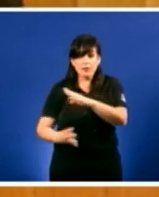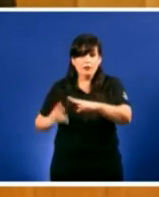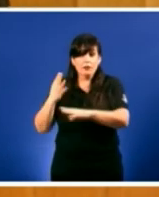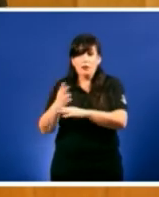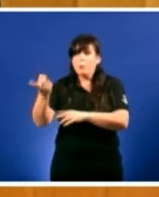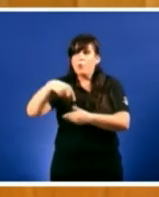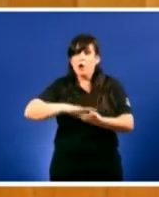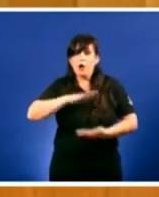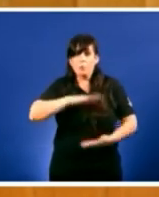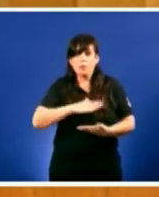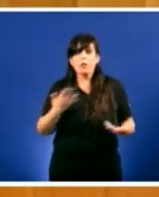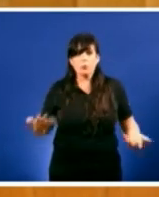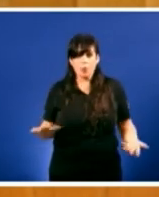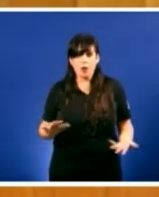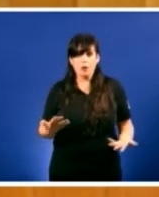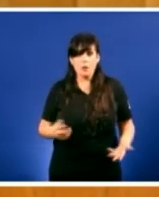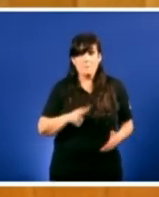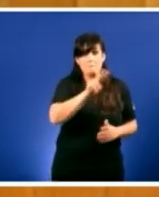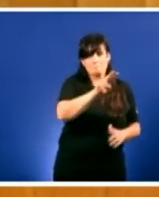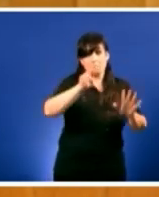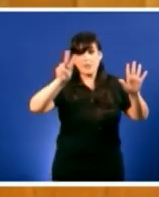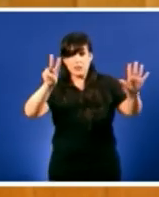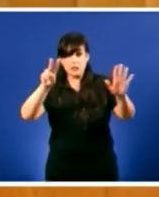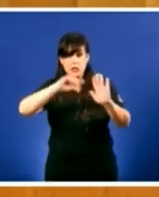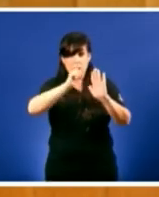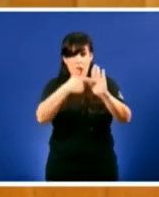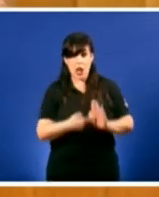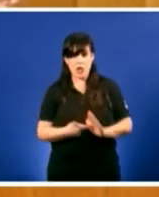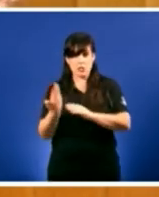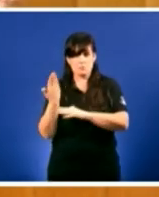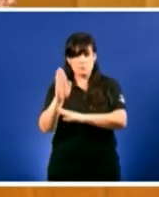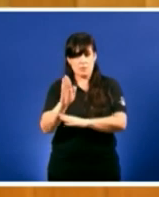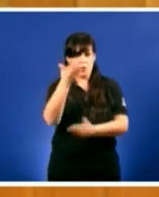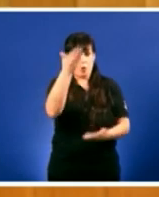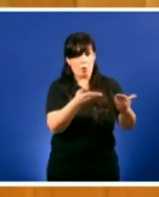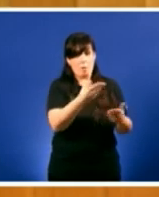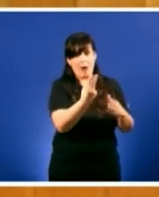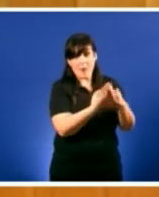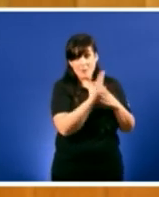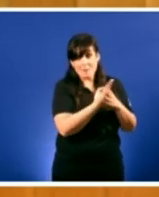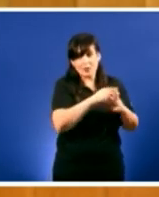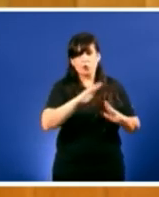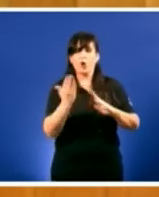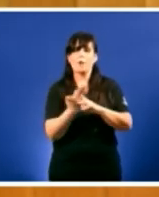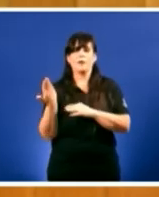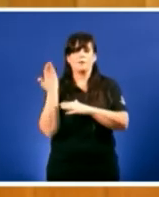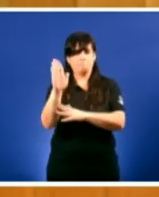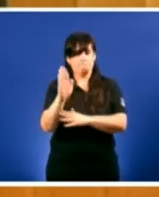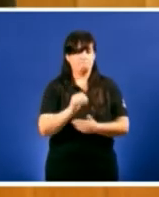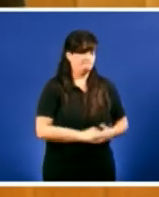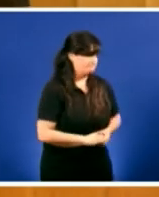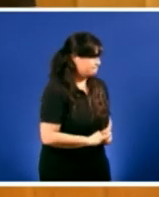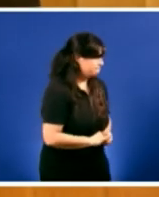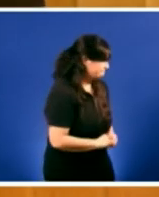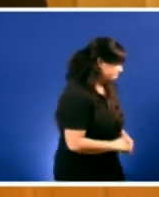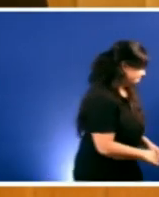capaces de presentar 27 leis a metade que o bipartito do que tanto gosta falar vostede e o